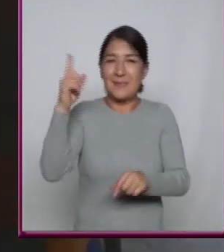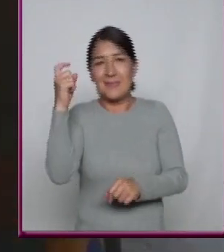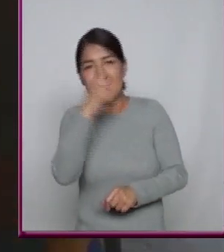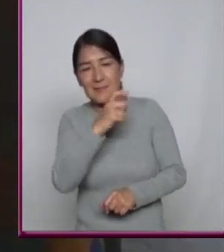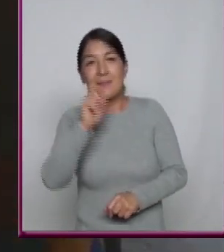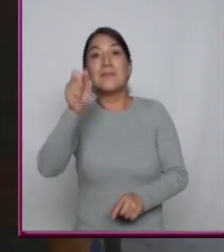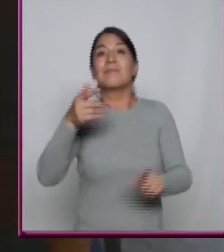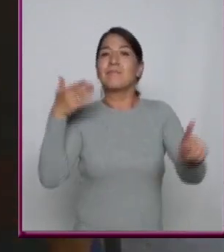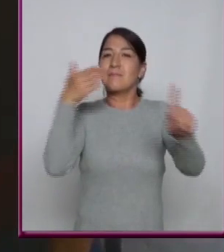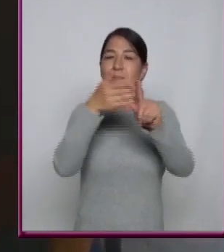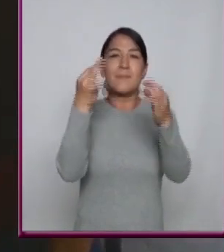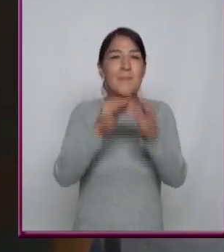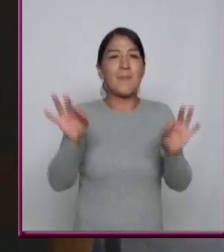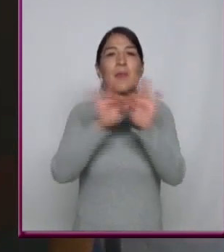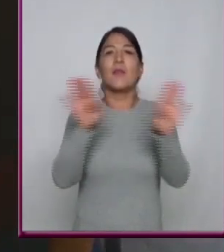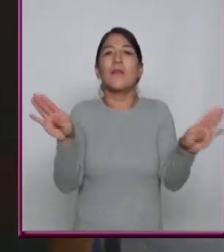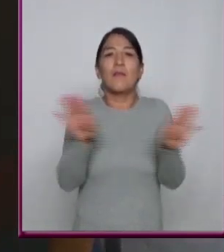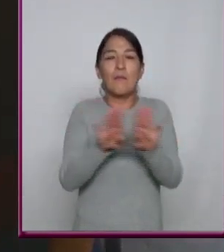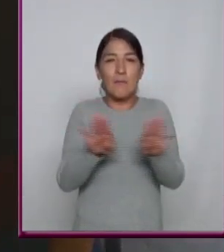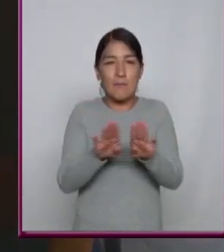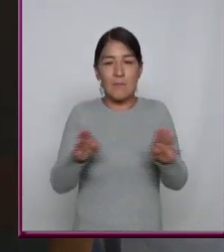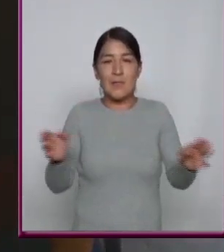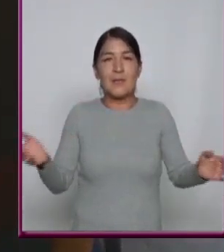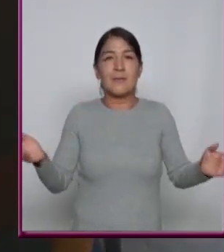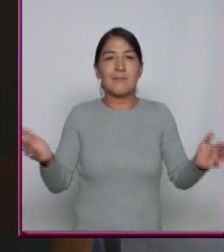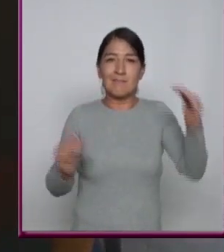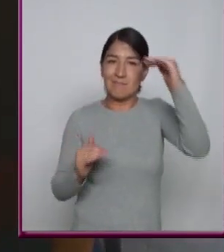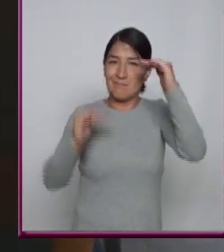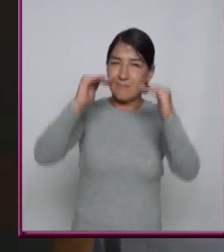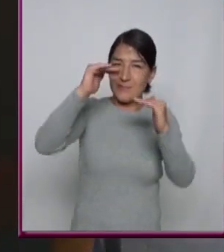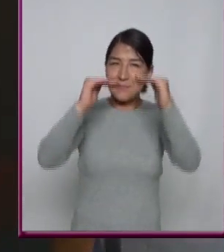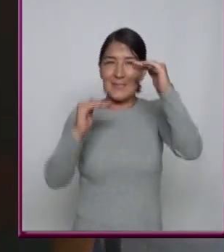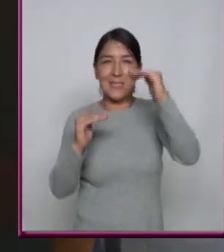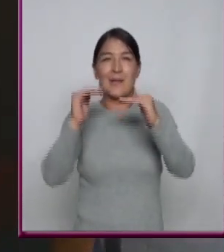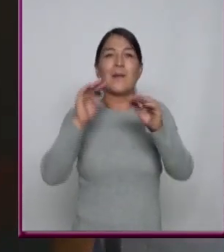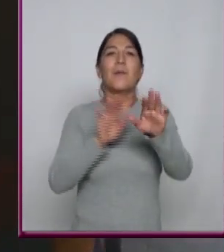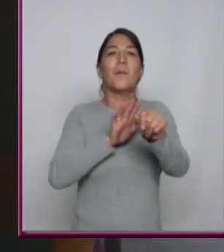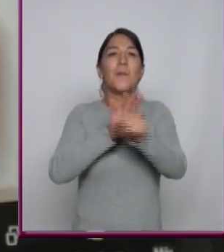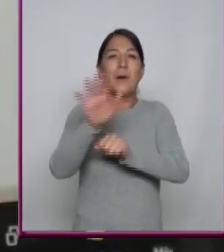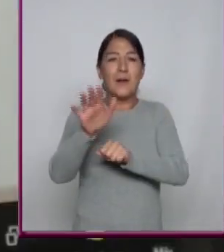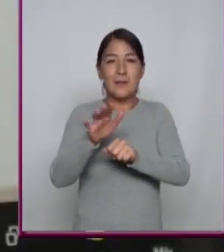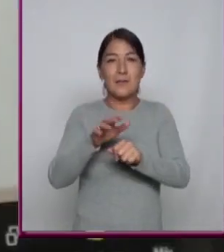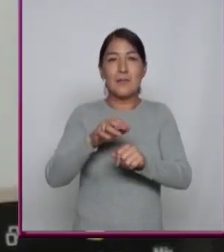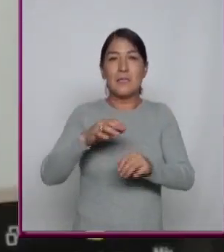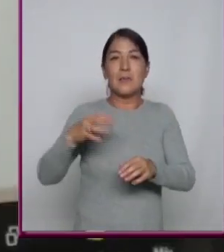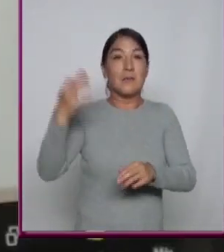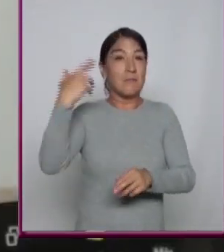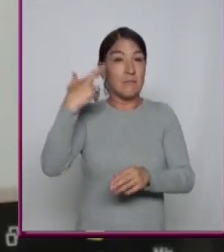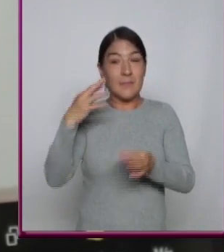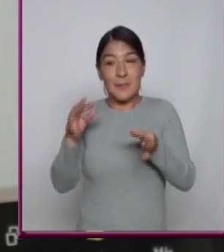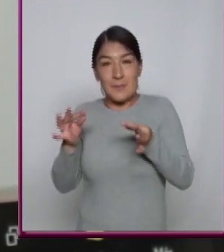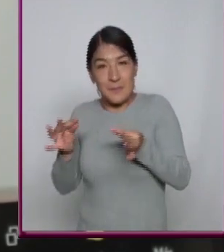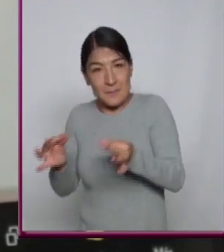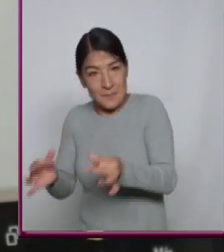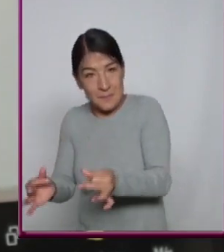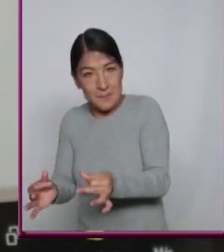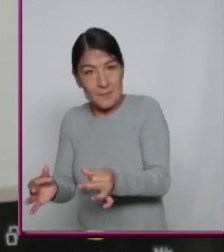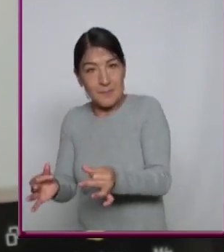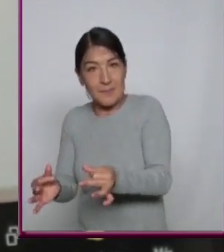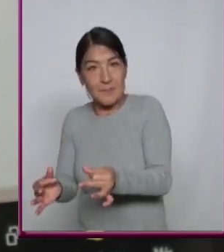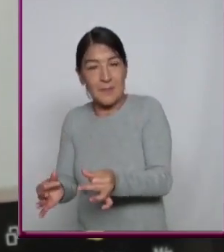El intercambio O el El equilibrio Que hay Entre calidad Del audio Y